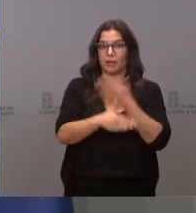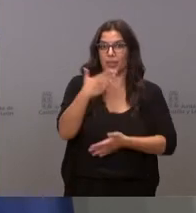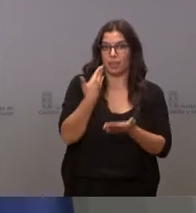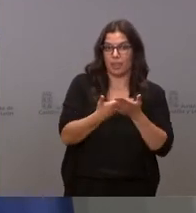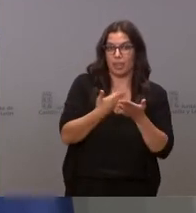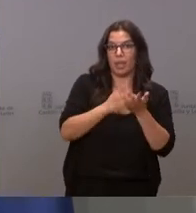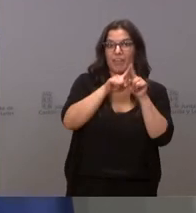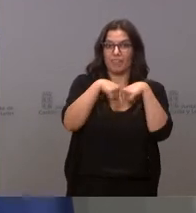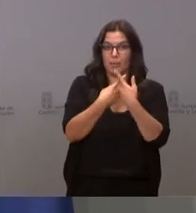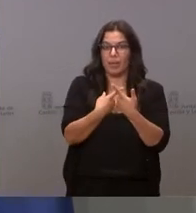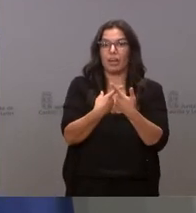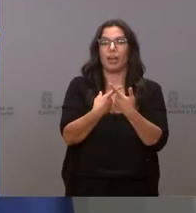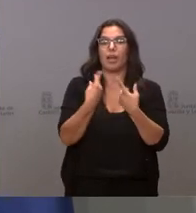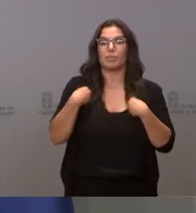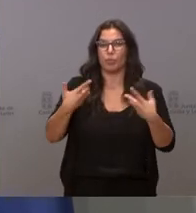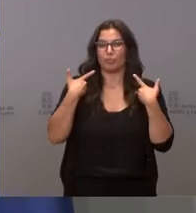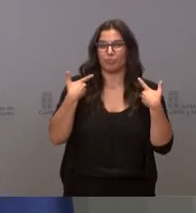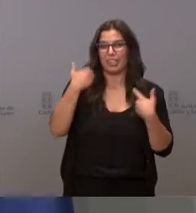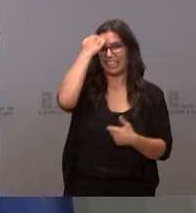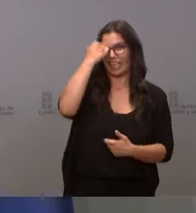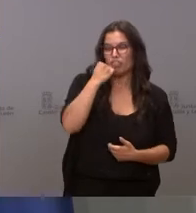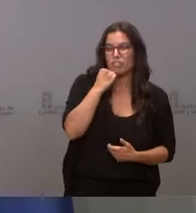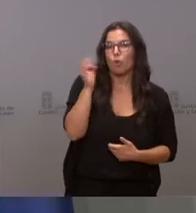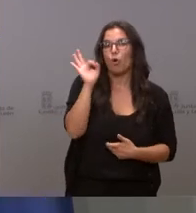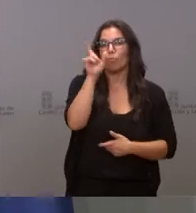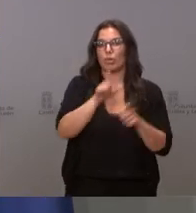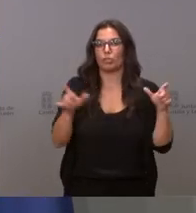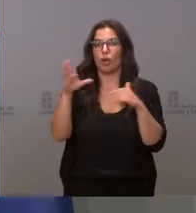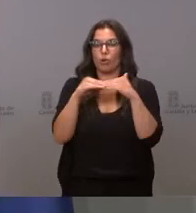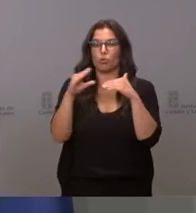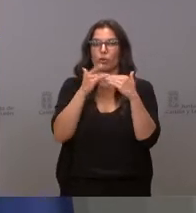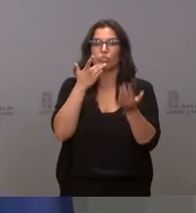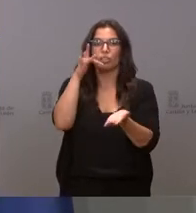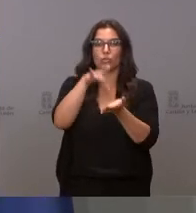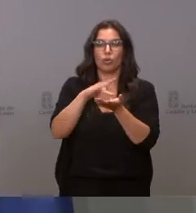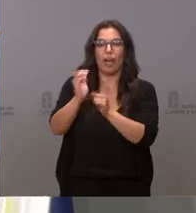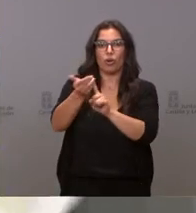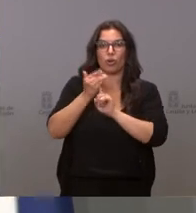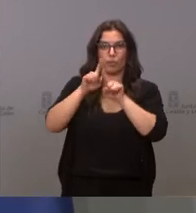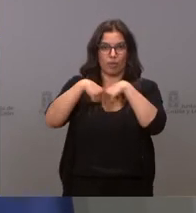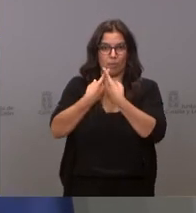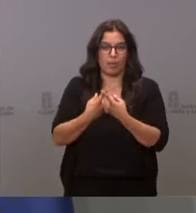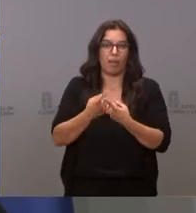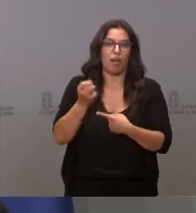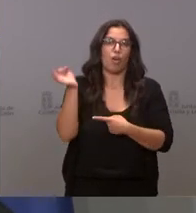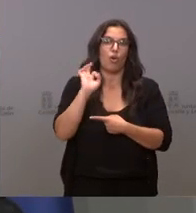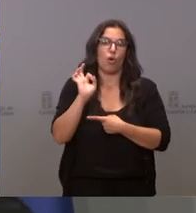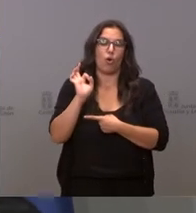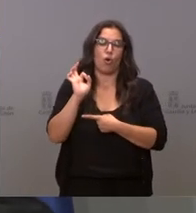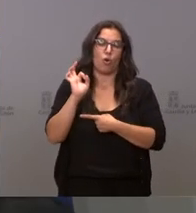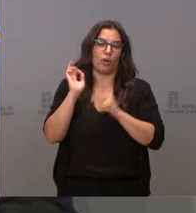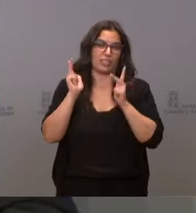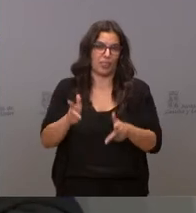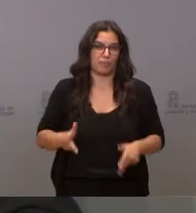a las familias que sean víctimas de actos terroristas y los usuarios que se encuentren en acogimiento familiar o residencial.